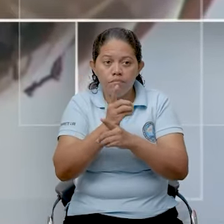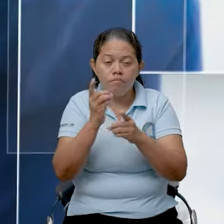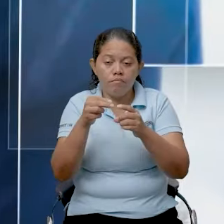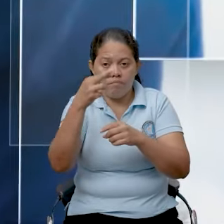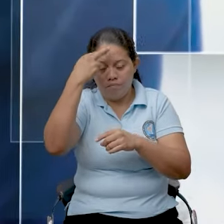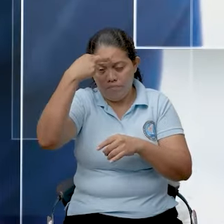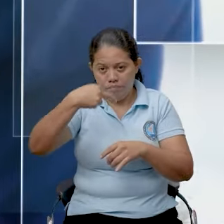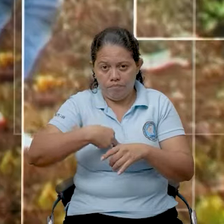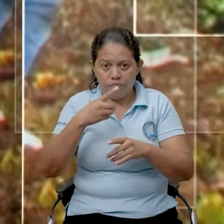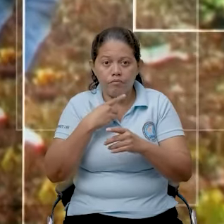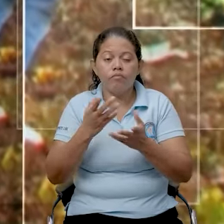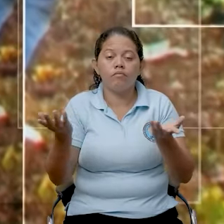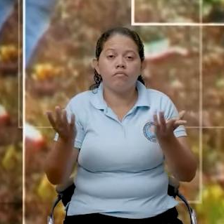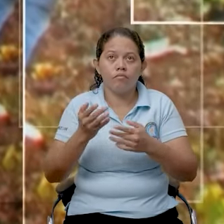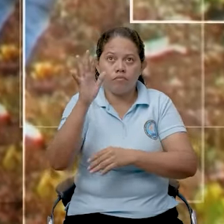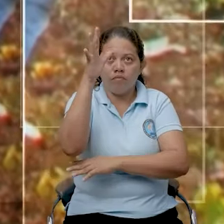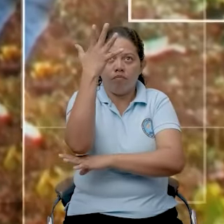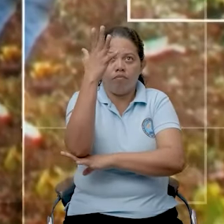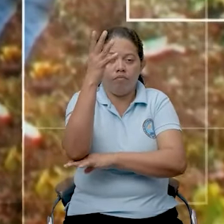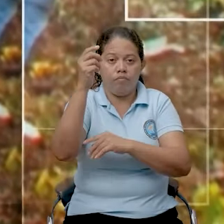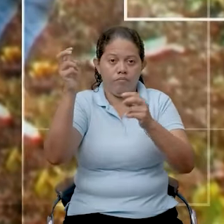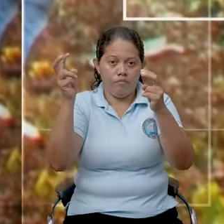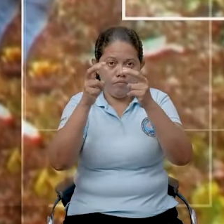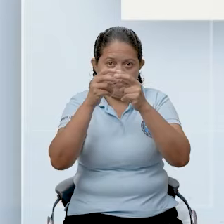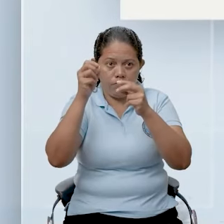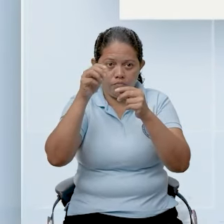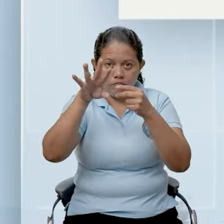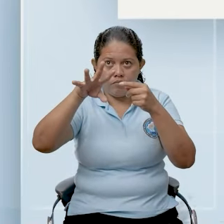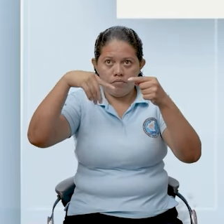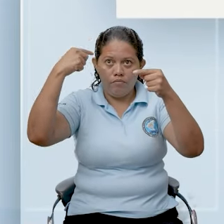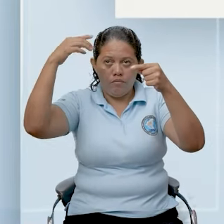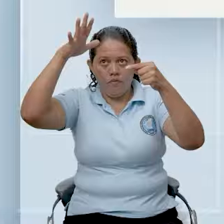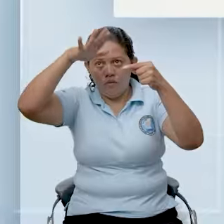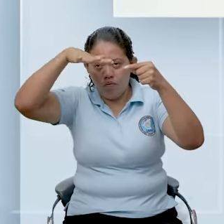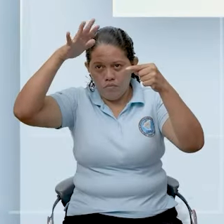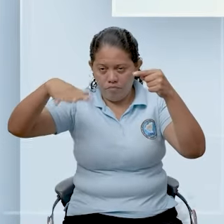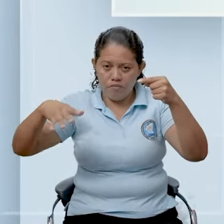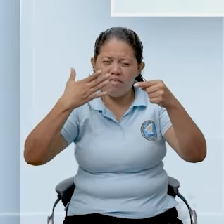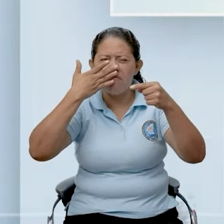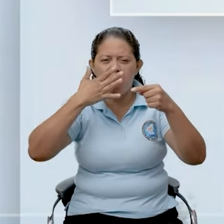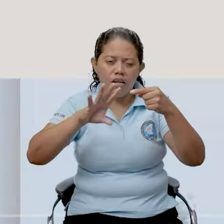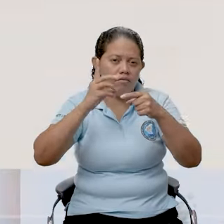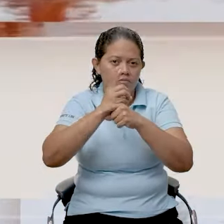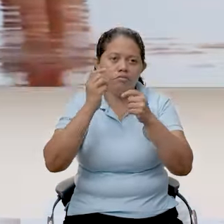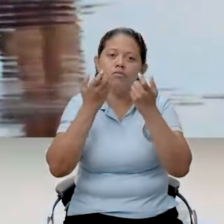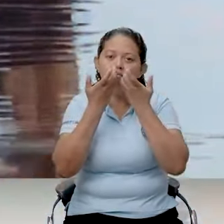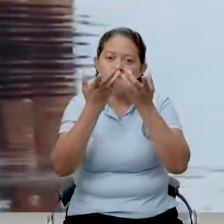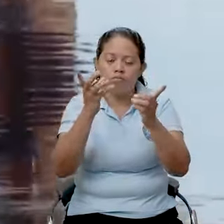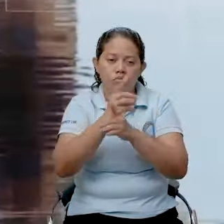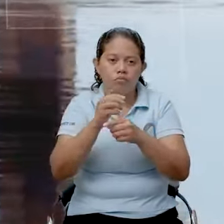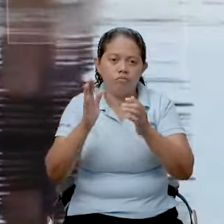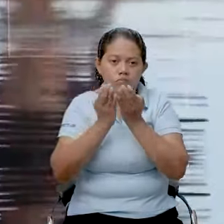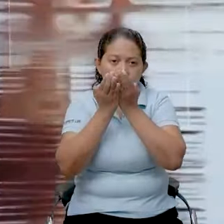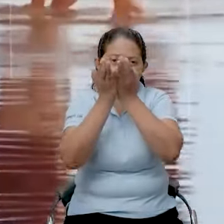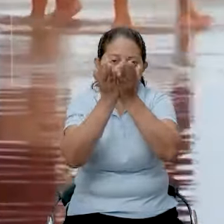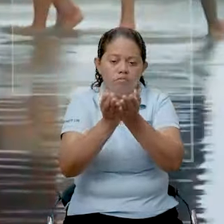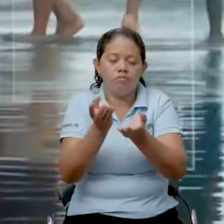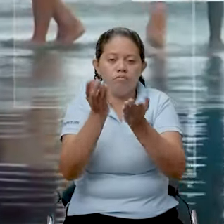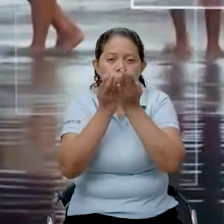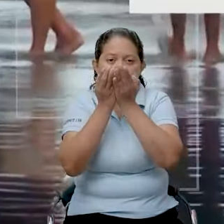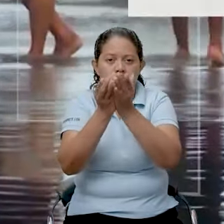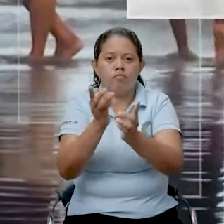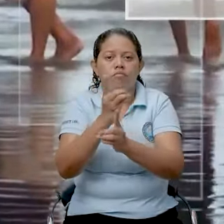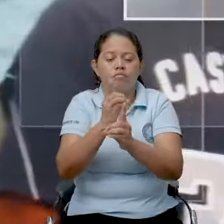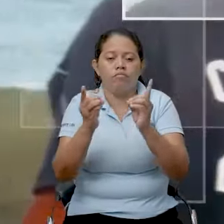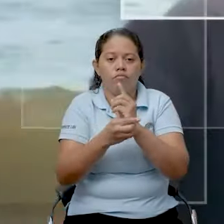correspondientes sobre postes del tendido eléctrico y cables de alta tensión en mal estado. Para el sector pesquero, sigamos las